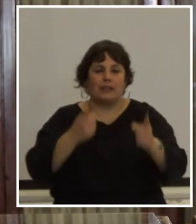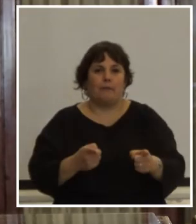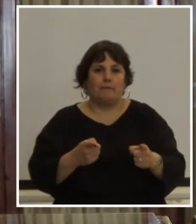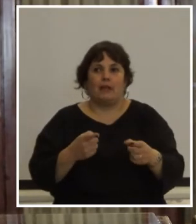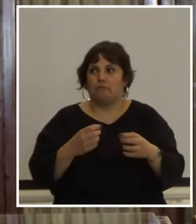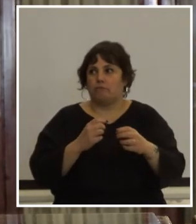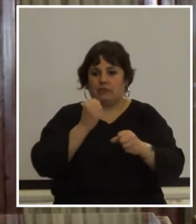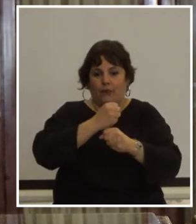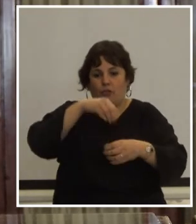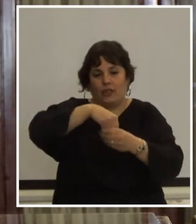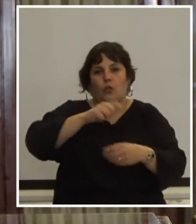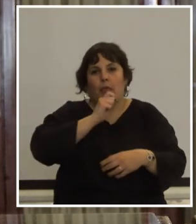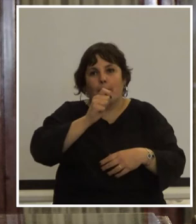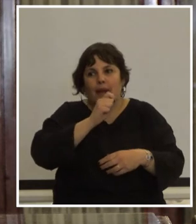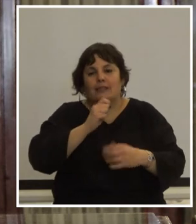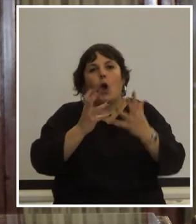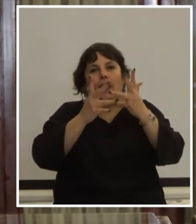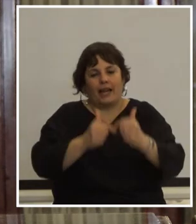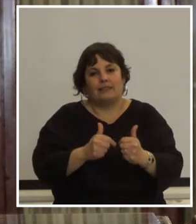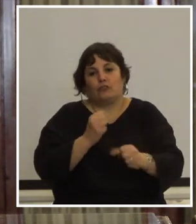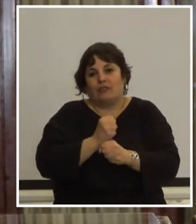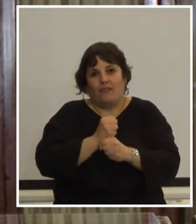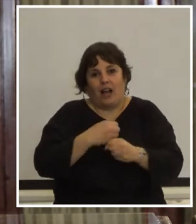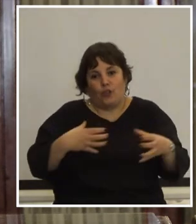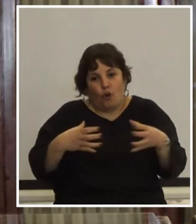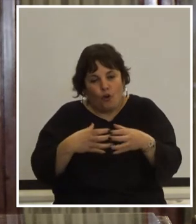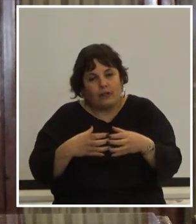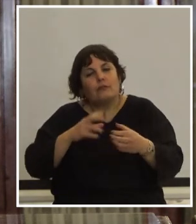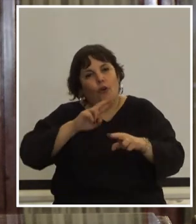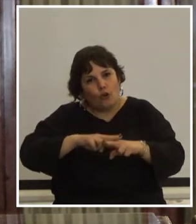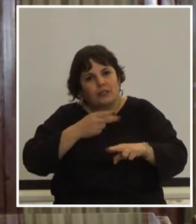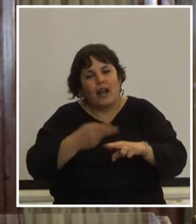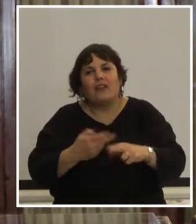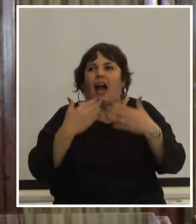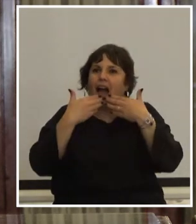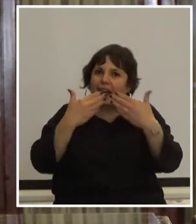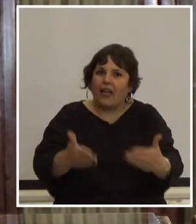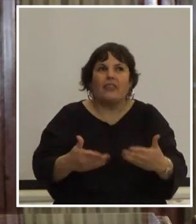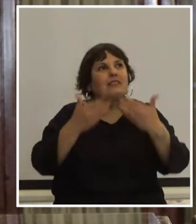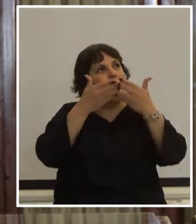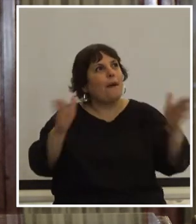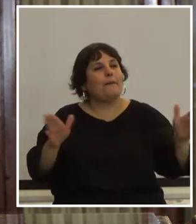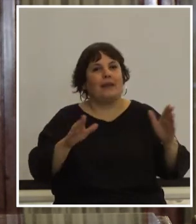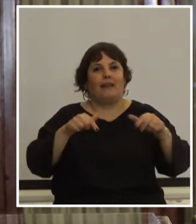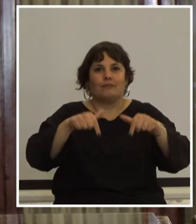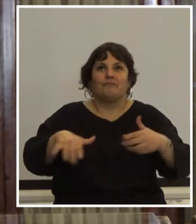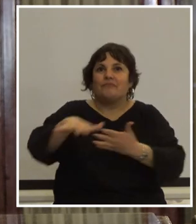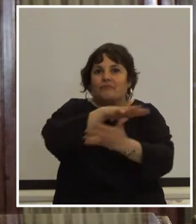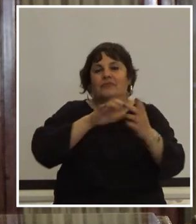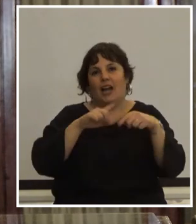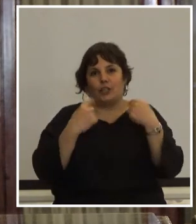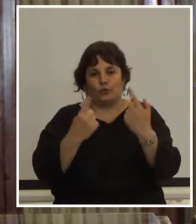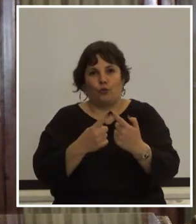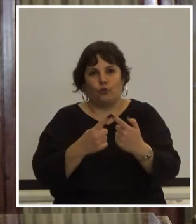comunicadores y ese es el trabajo de una organización de trabajadores que otra vez les agradece por abrirnos las puertas a todos